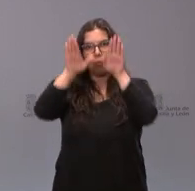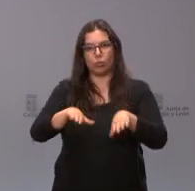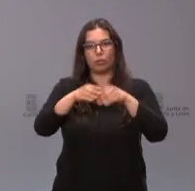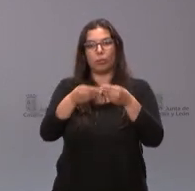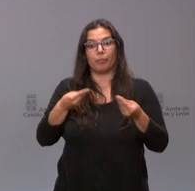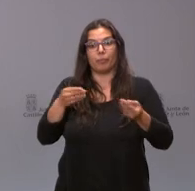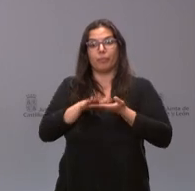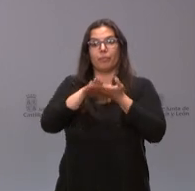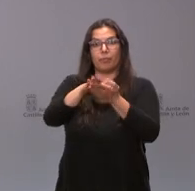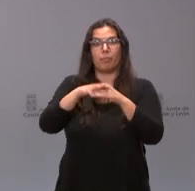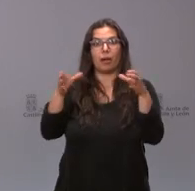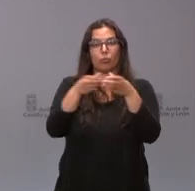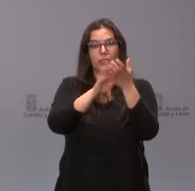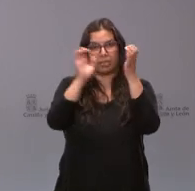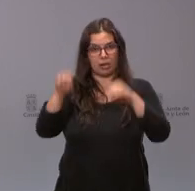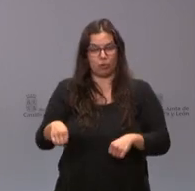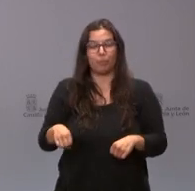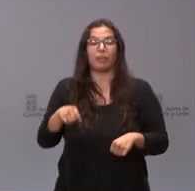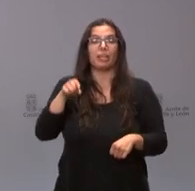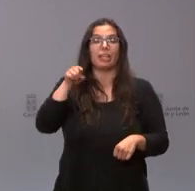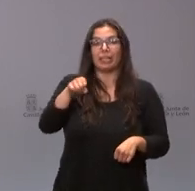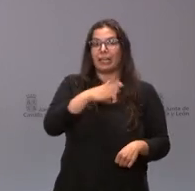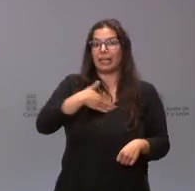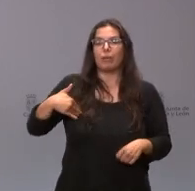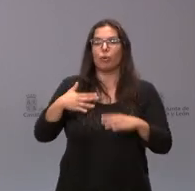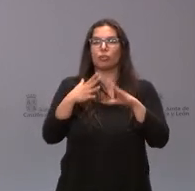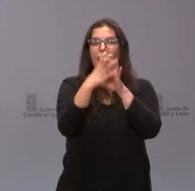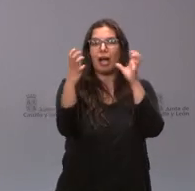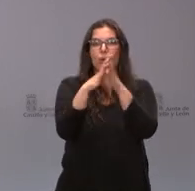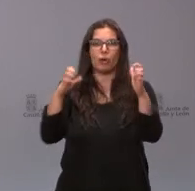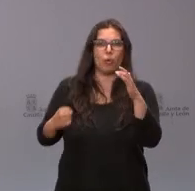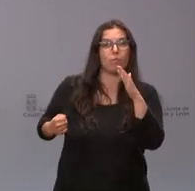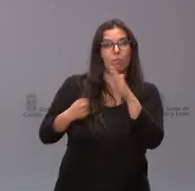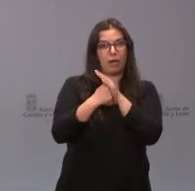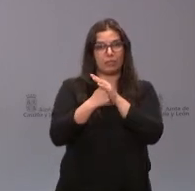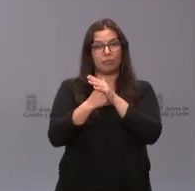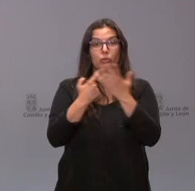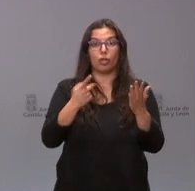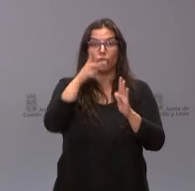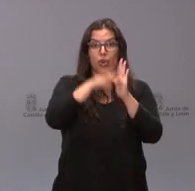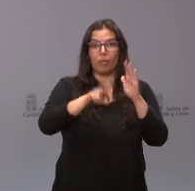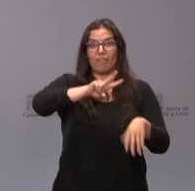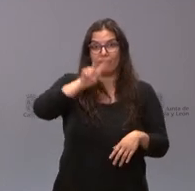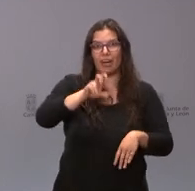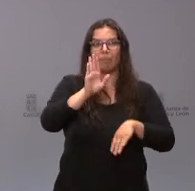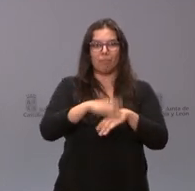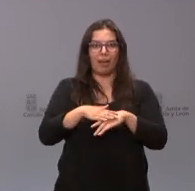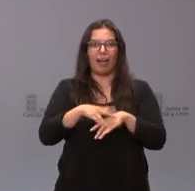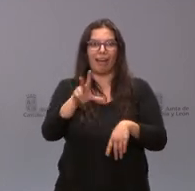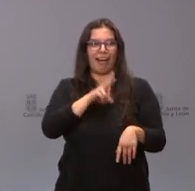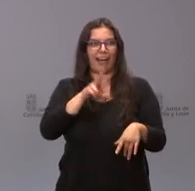aprobado por la Junta de Castilla y León. que buscamos es el máximo nivel de consenso y de acuerdo y esa es una norma que tiene que servir para esto, para reconciliar,